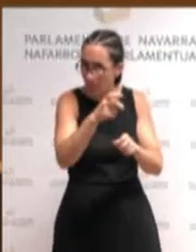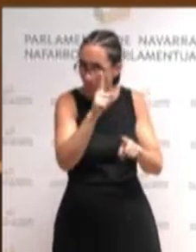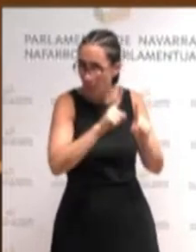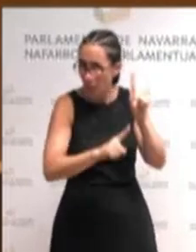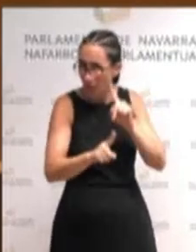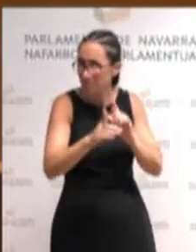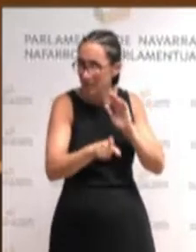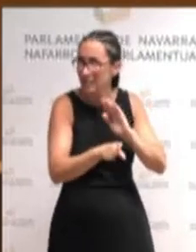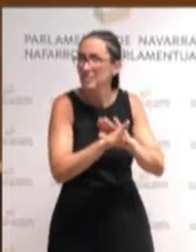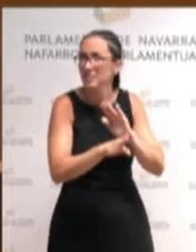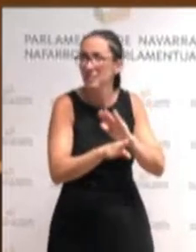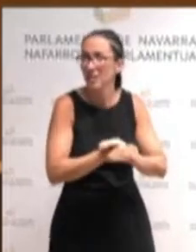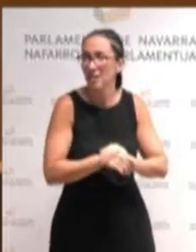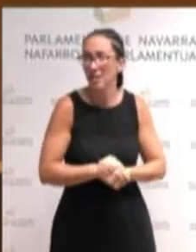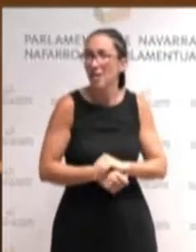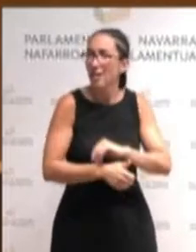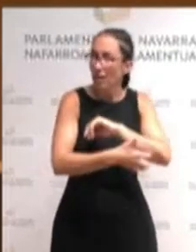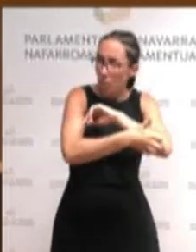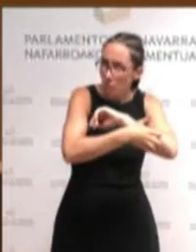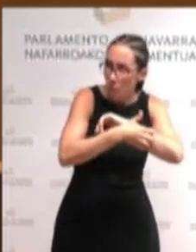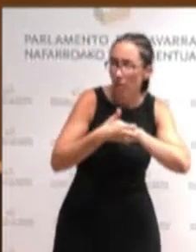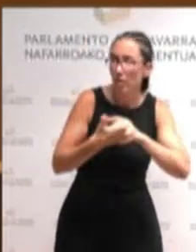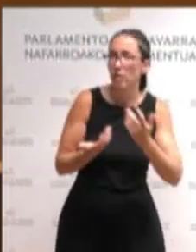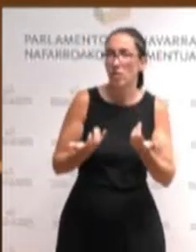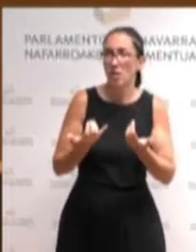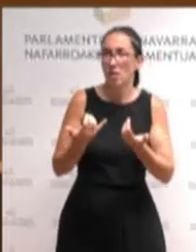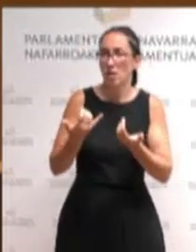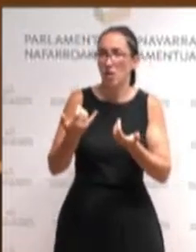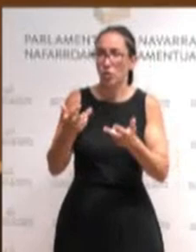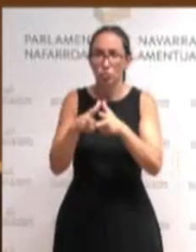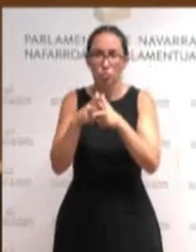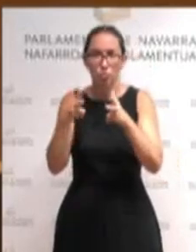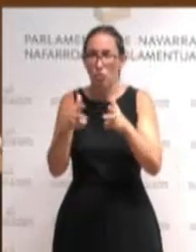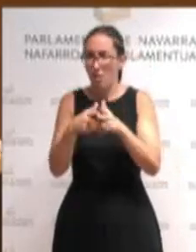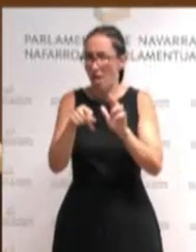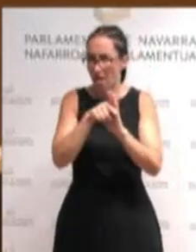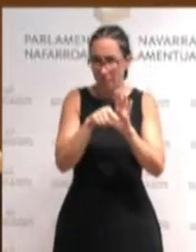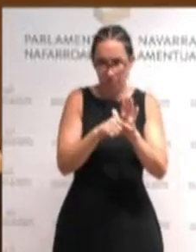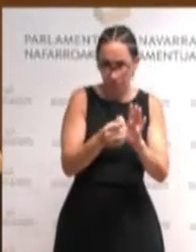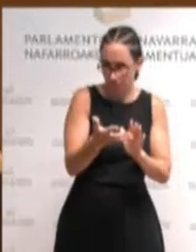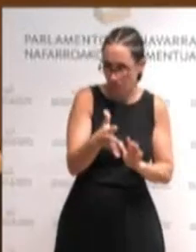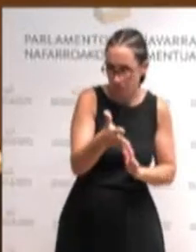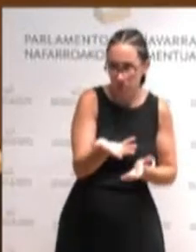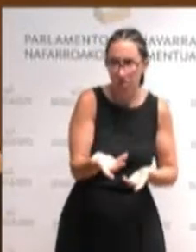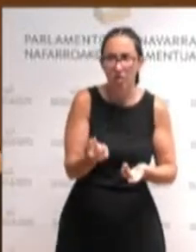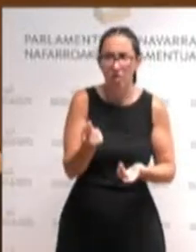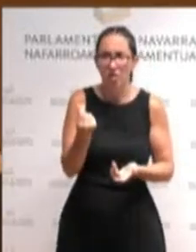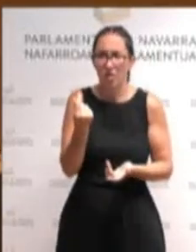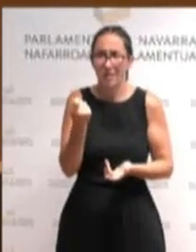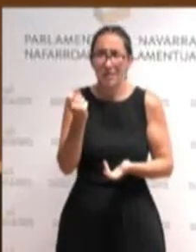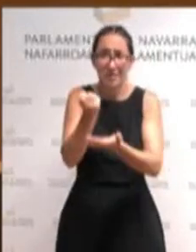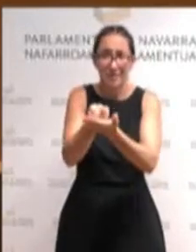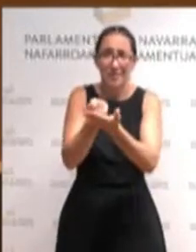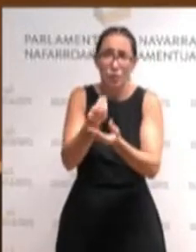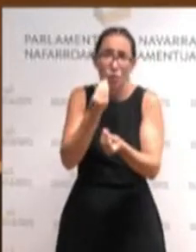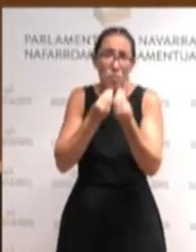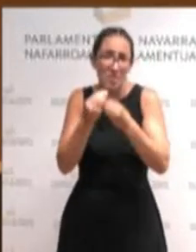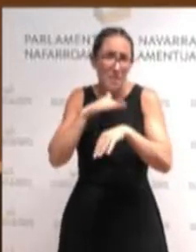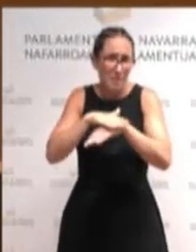empobrecimiento la precarización social el incremento de precios de productos básicos el coste de la cesta de la compra